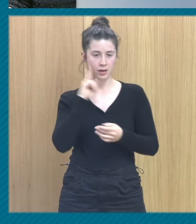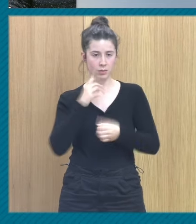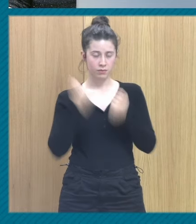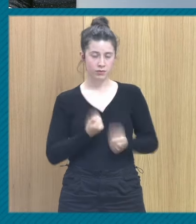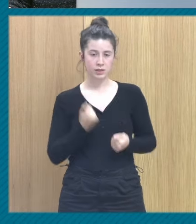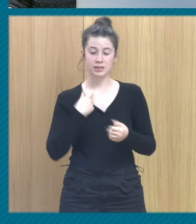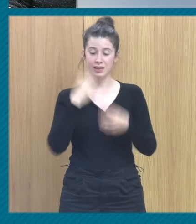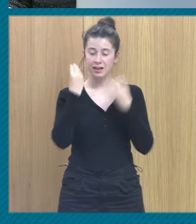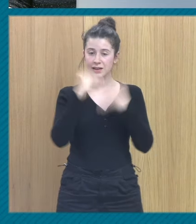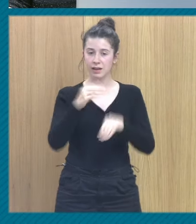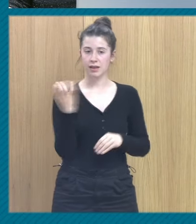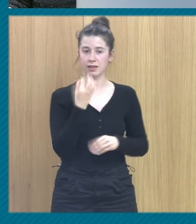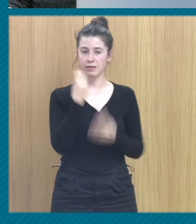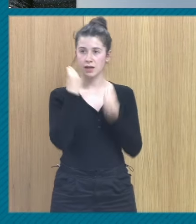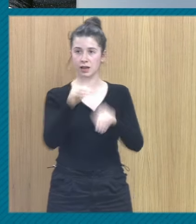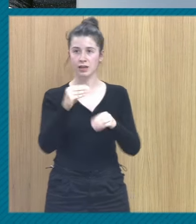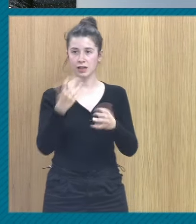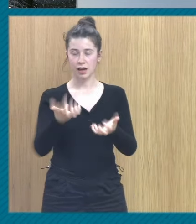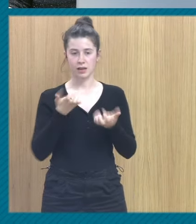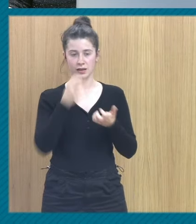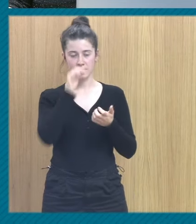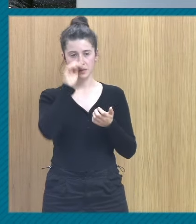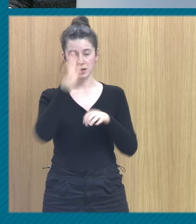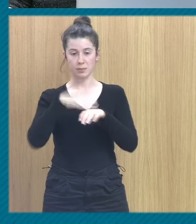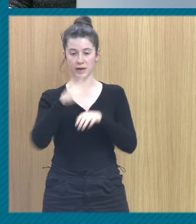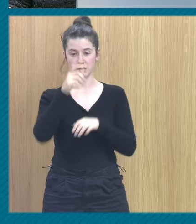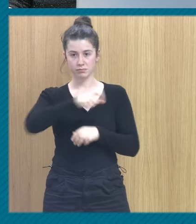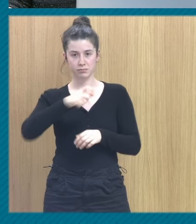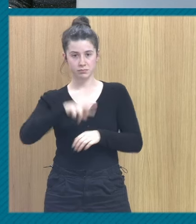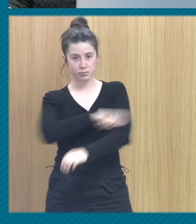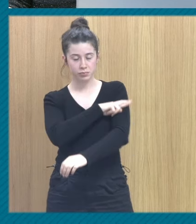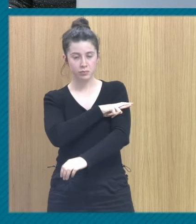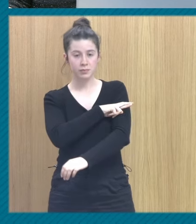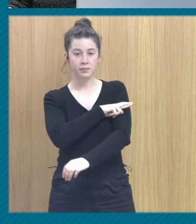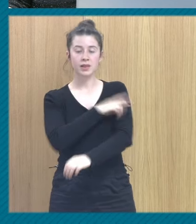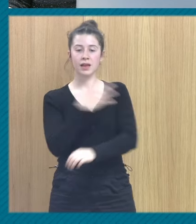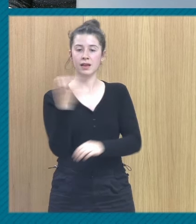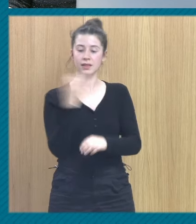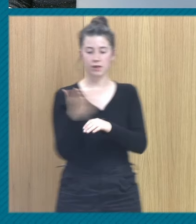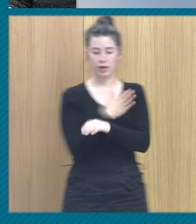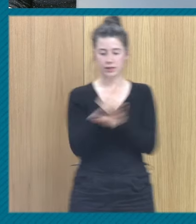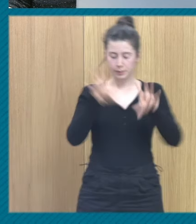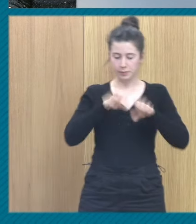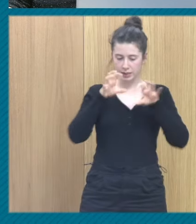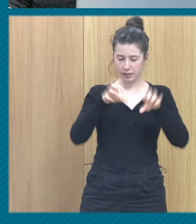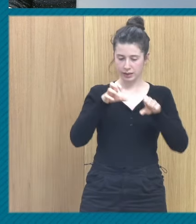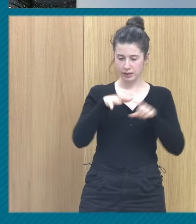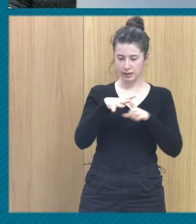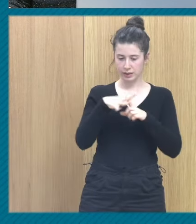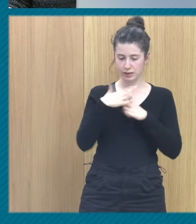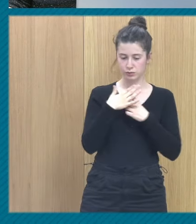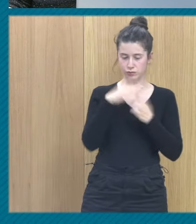narrativas, tienen que ser narrativas de ganancia. Para que sean resilientes tiene que haber un aprendizaje en todo eso que se ha